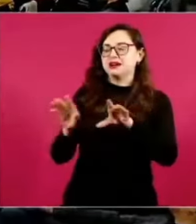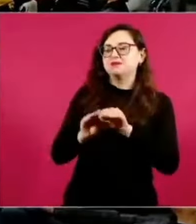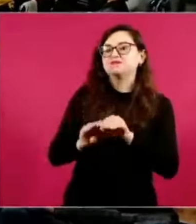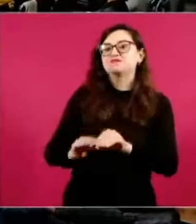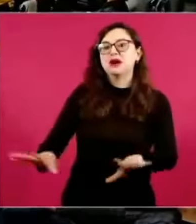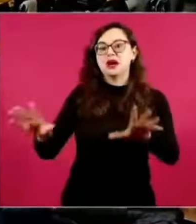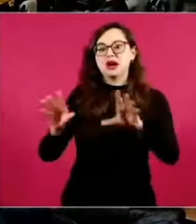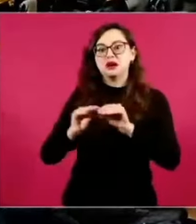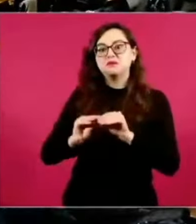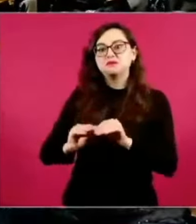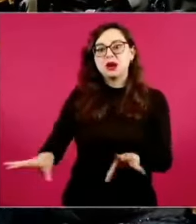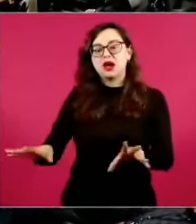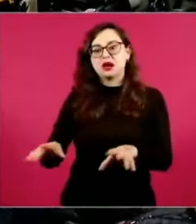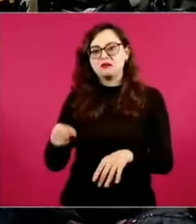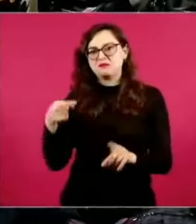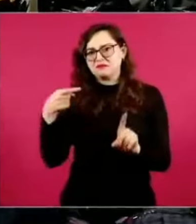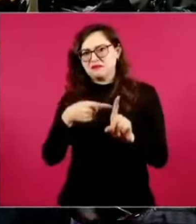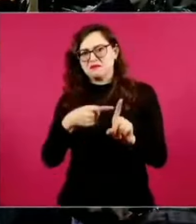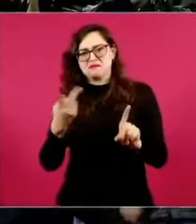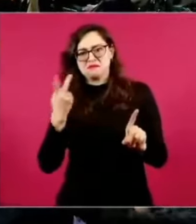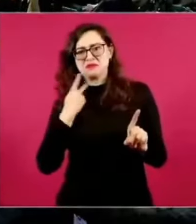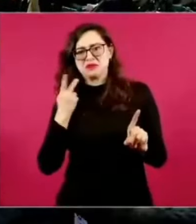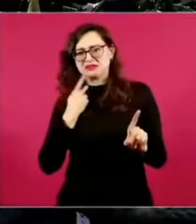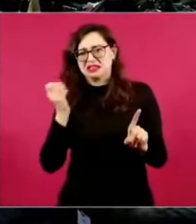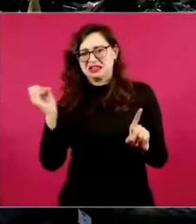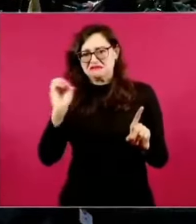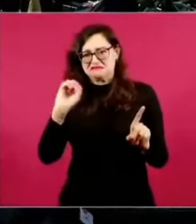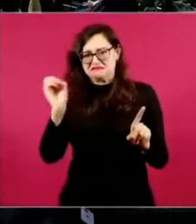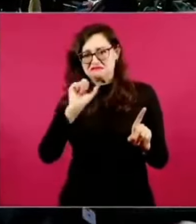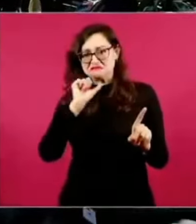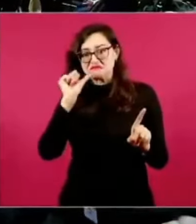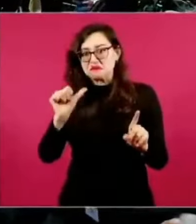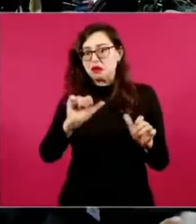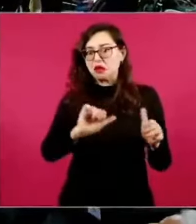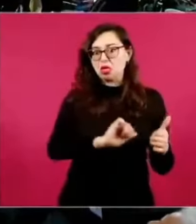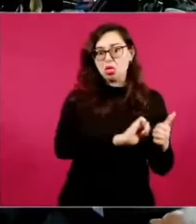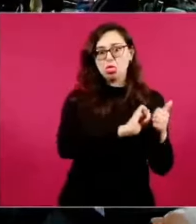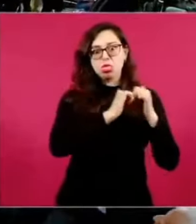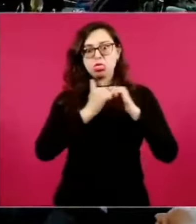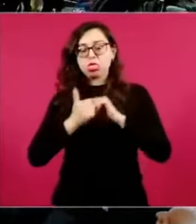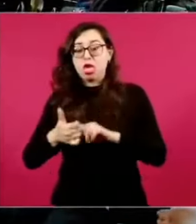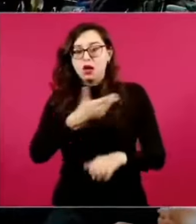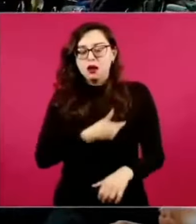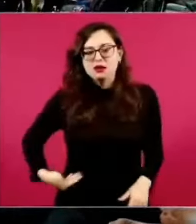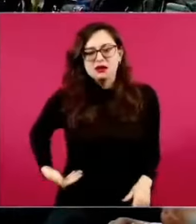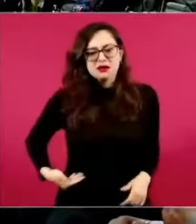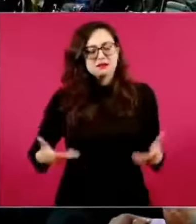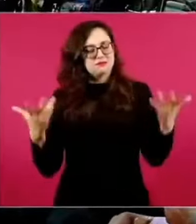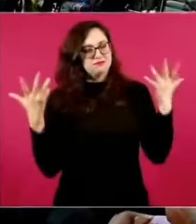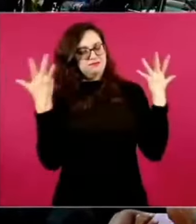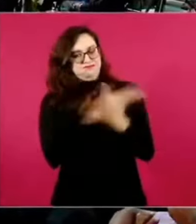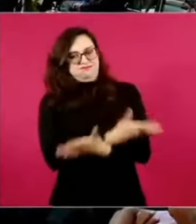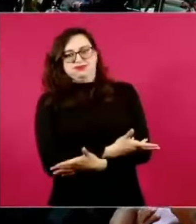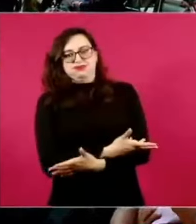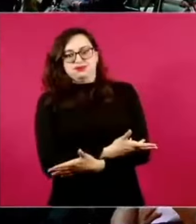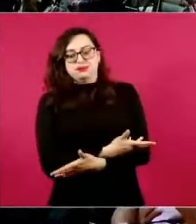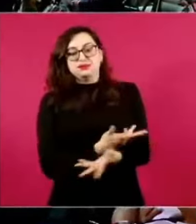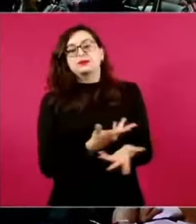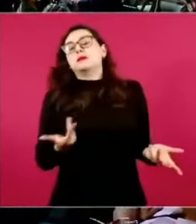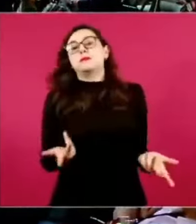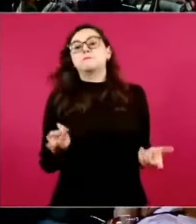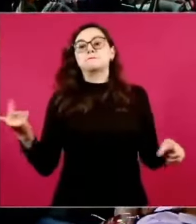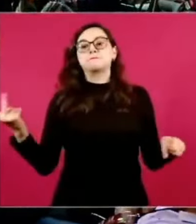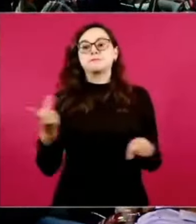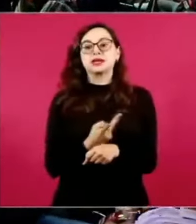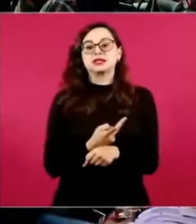que muchas veces desde los movimientos nacionales y populares es muy difícil, porque como es un territorio que no controlamos, es